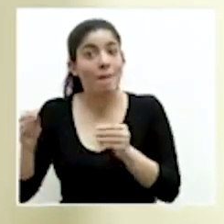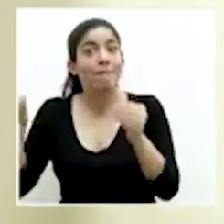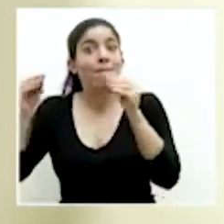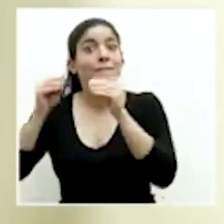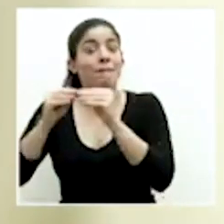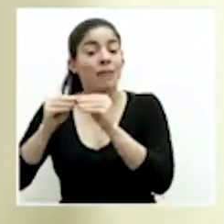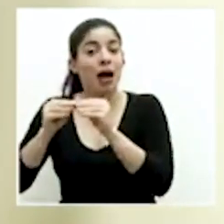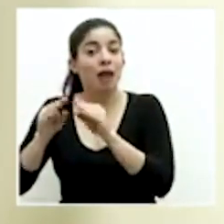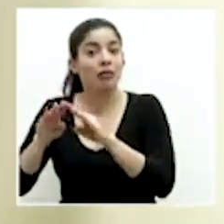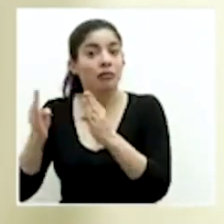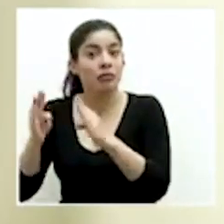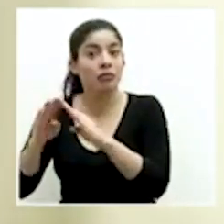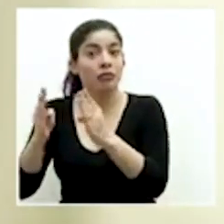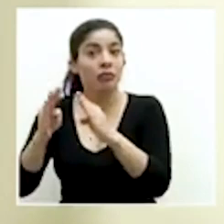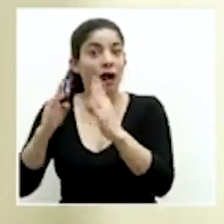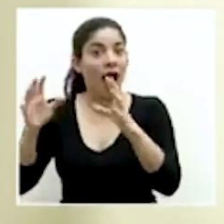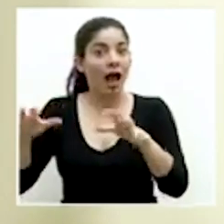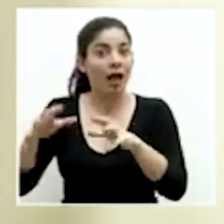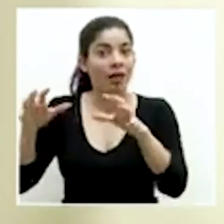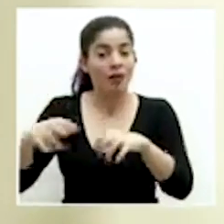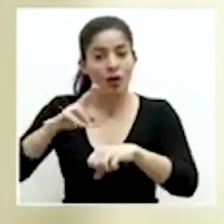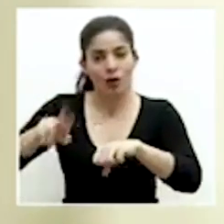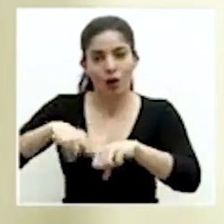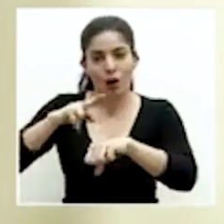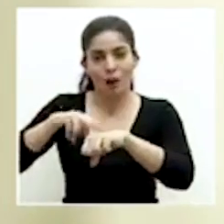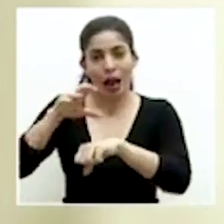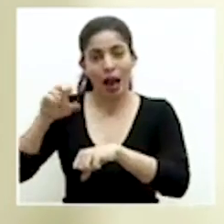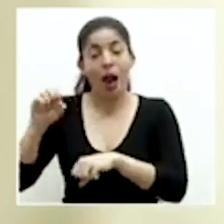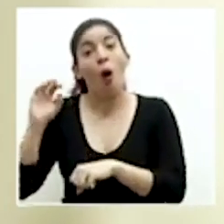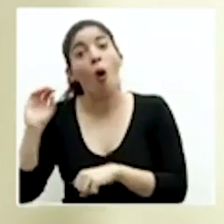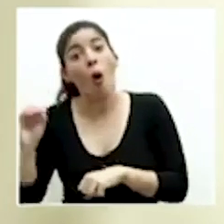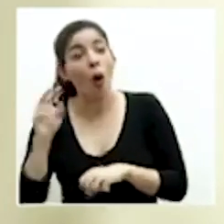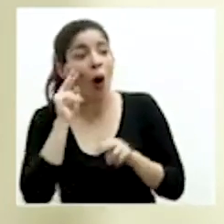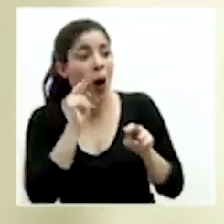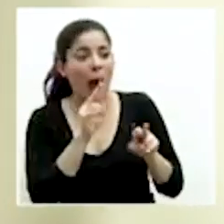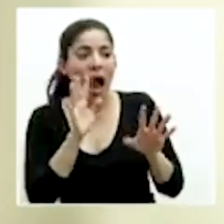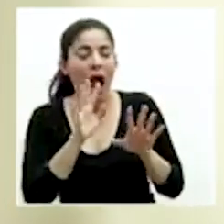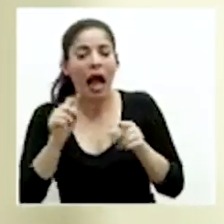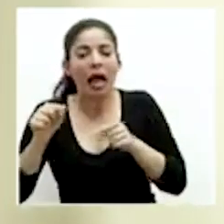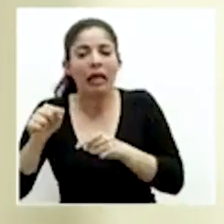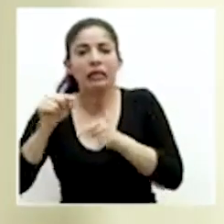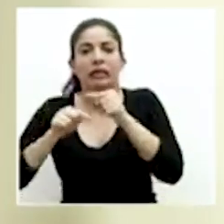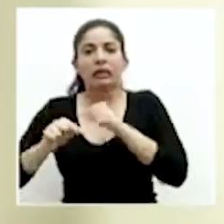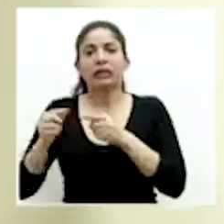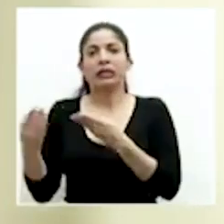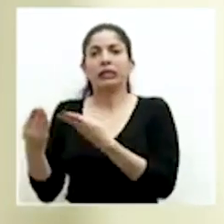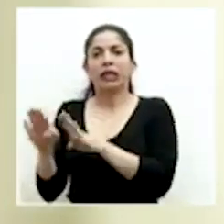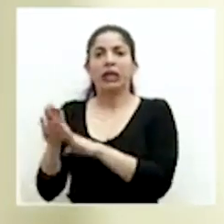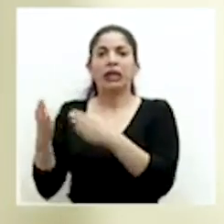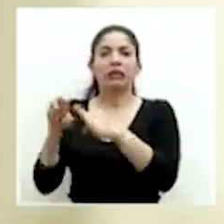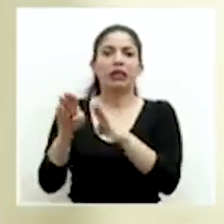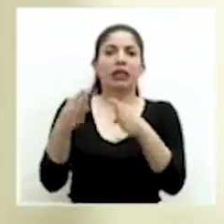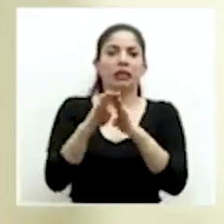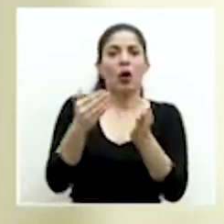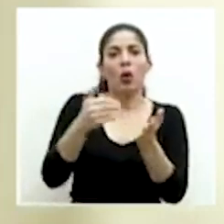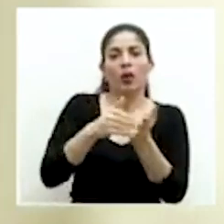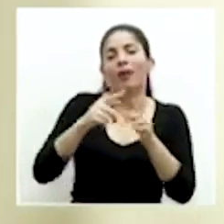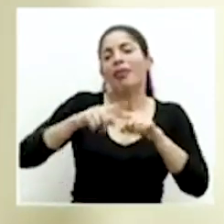la, digamos, la actividad normal de la caja o más bien tenemos que retroceder y cerrar otra vez